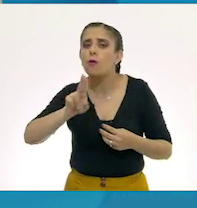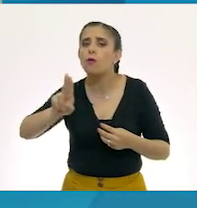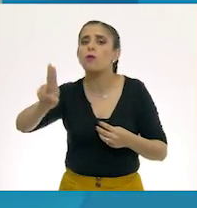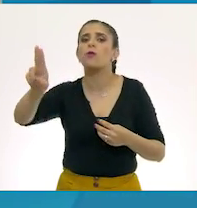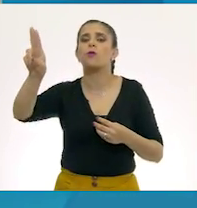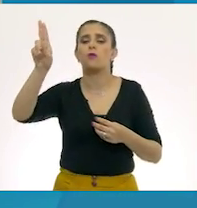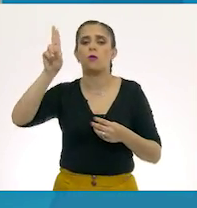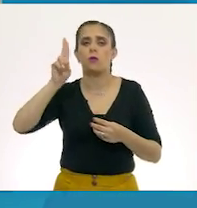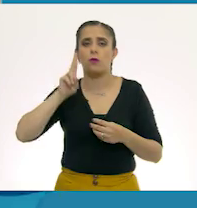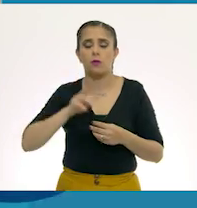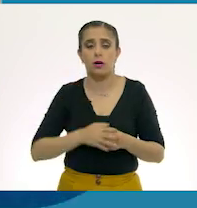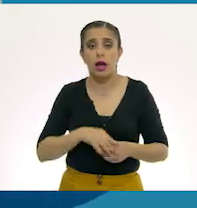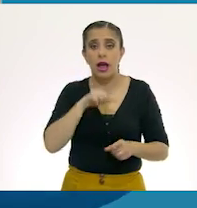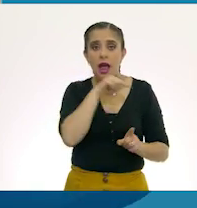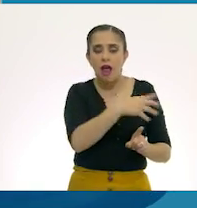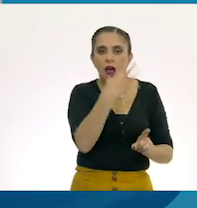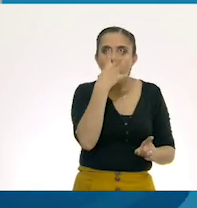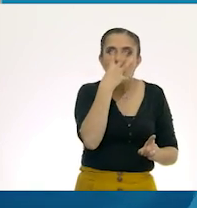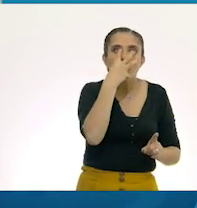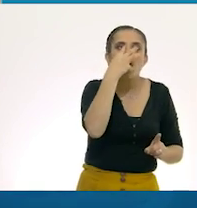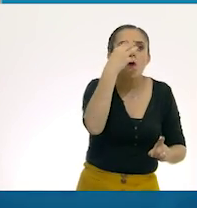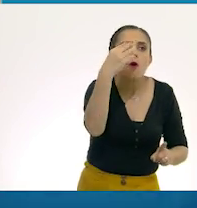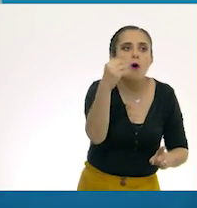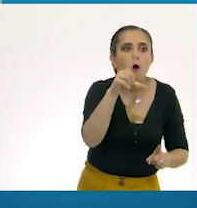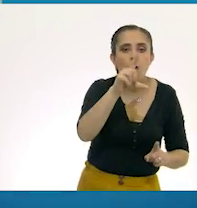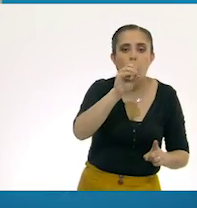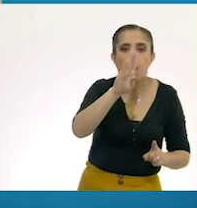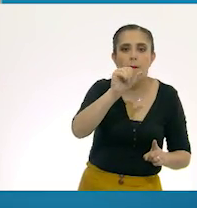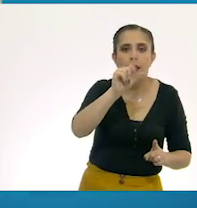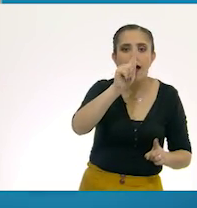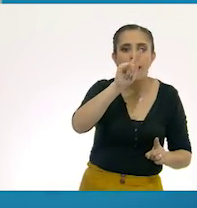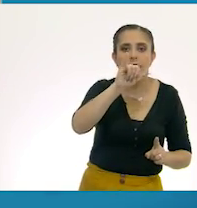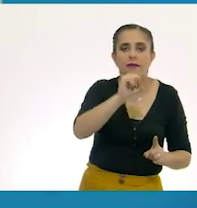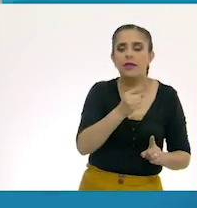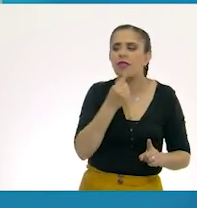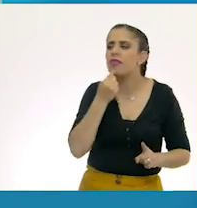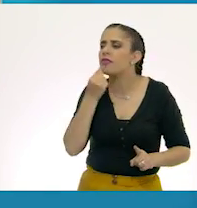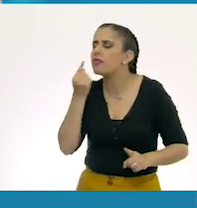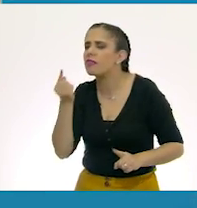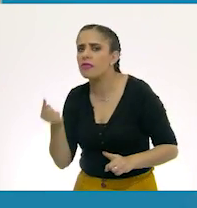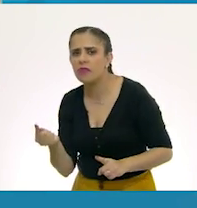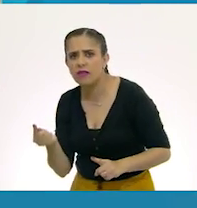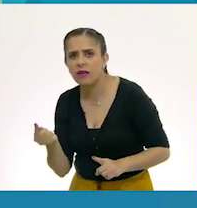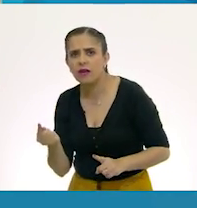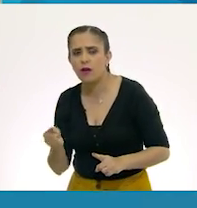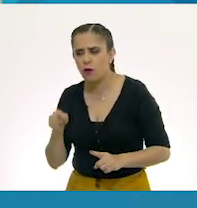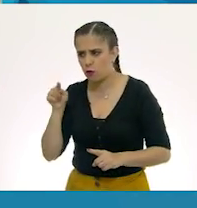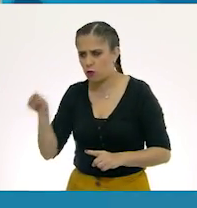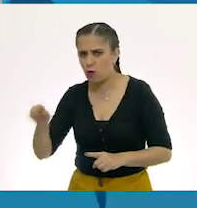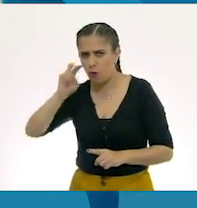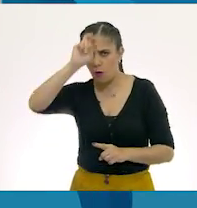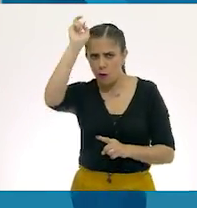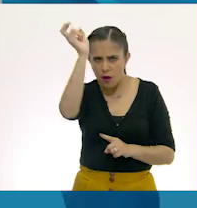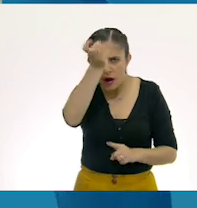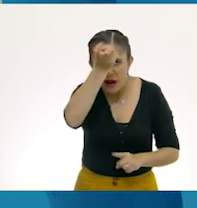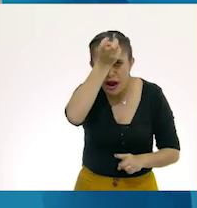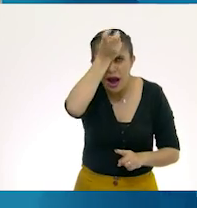El lobo lo batiz y le dijo. Cabra